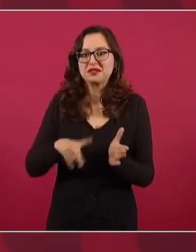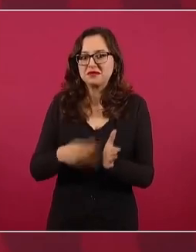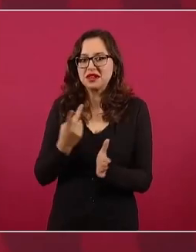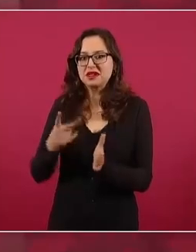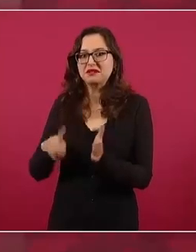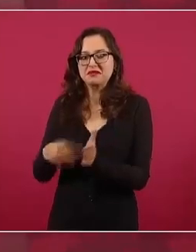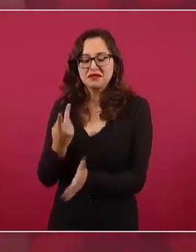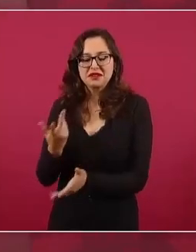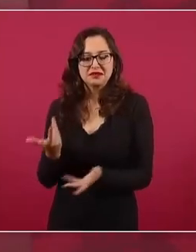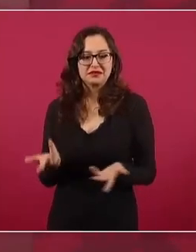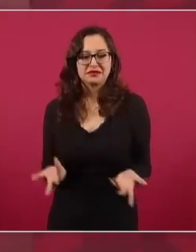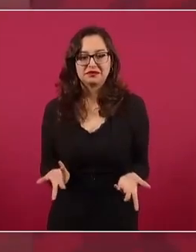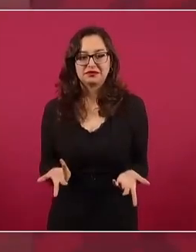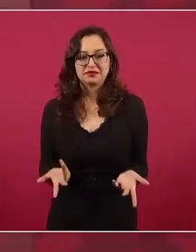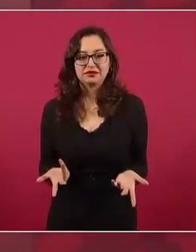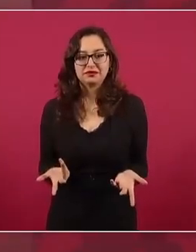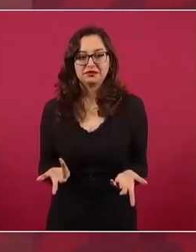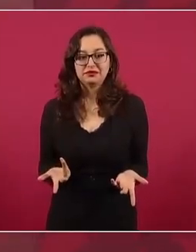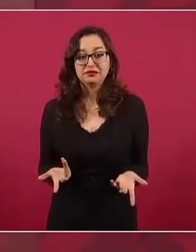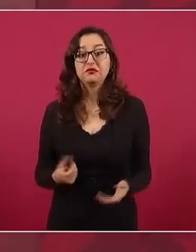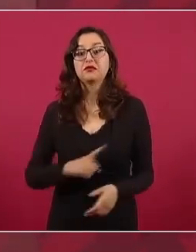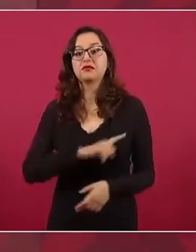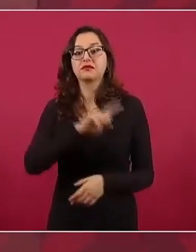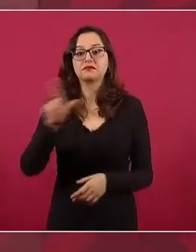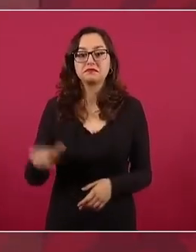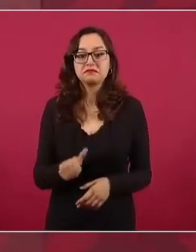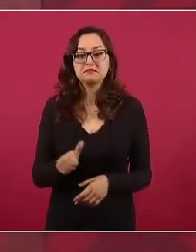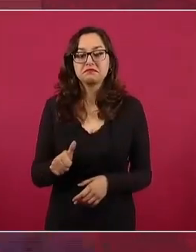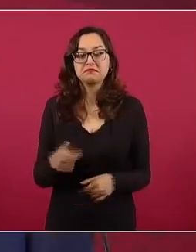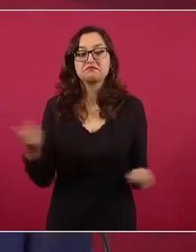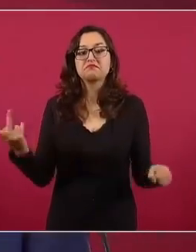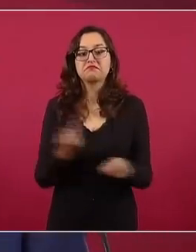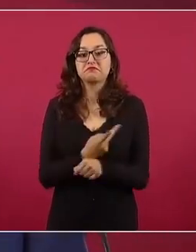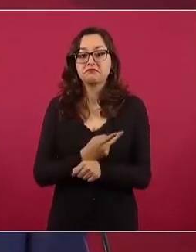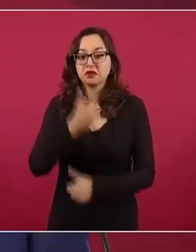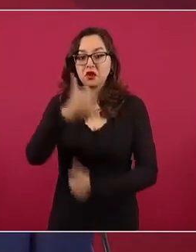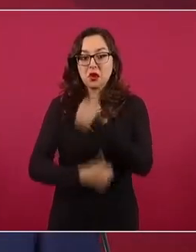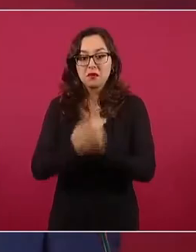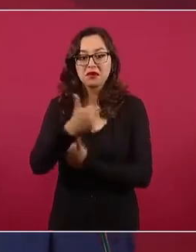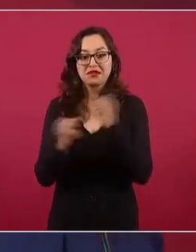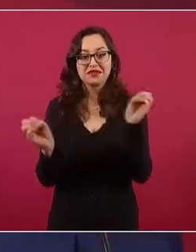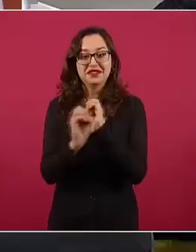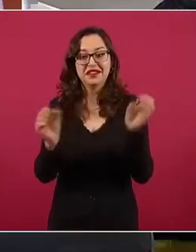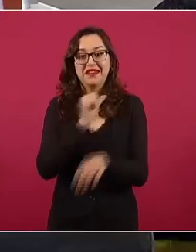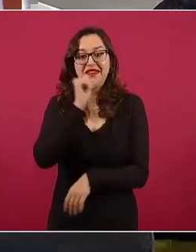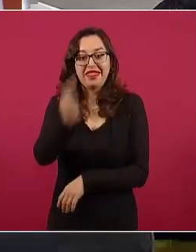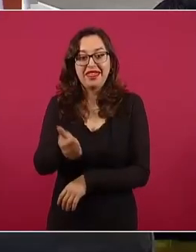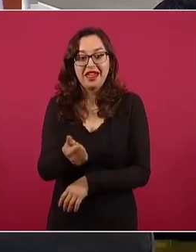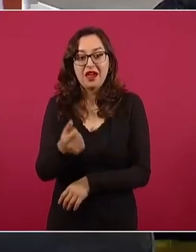de que nada más había un candidato, creo que López Portillo,